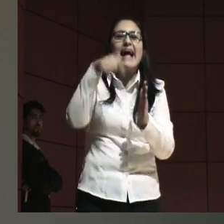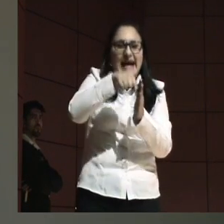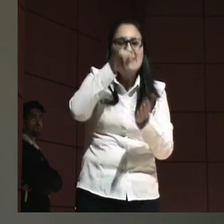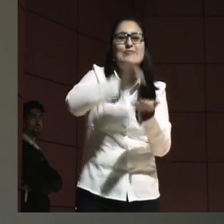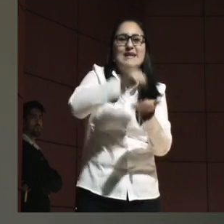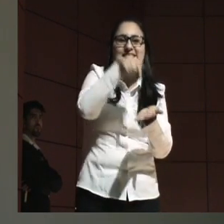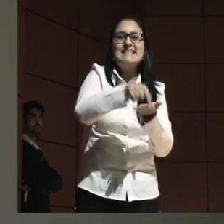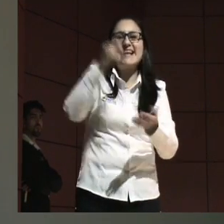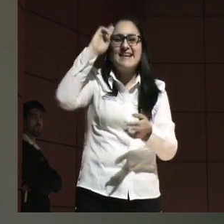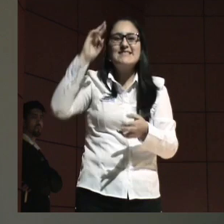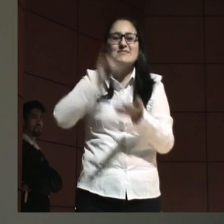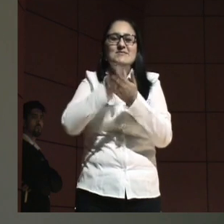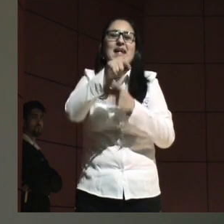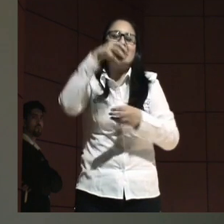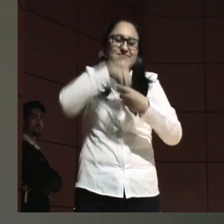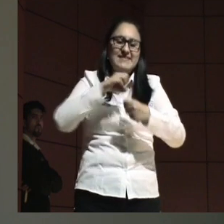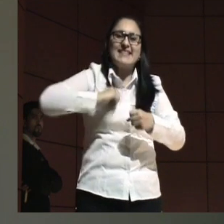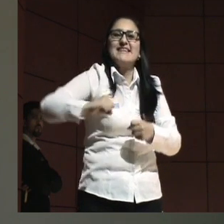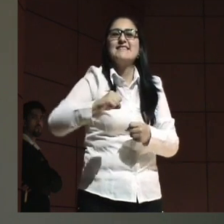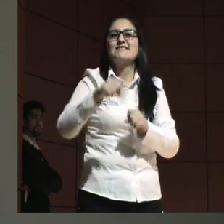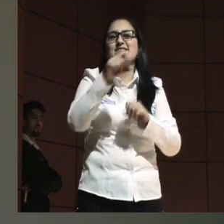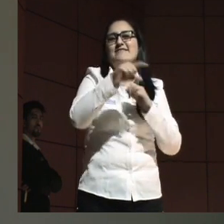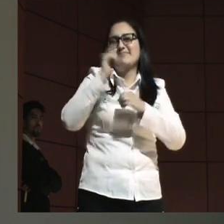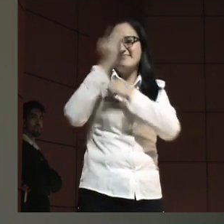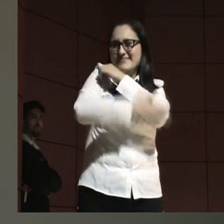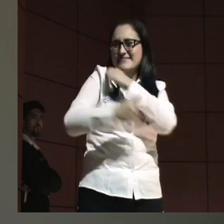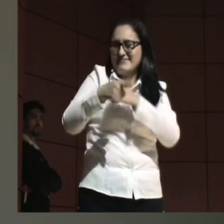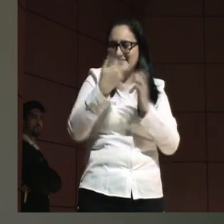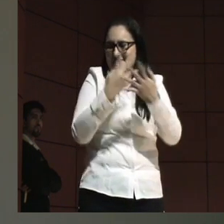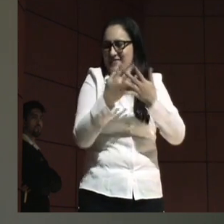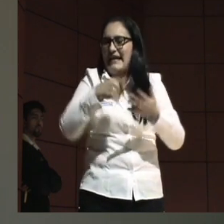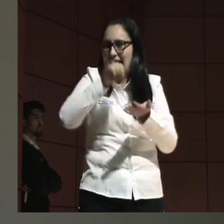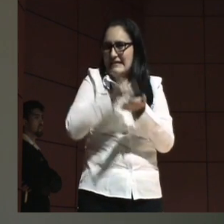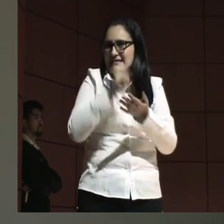razones ha nacido dentro del derecho penal esta idea.